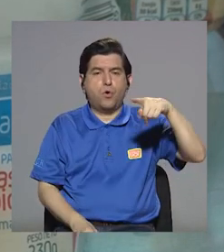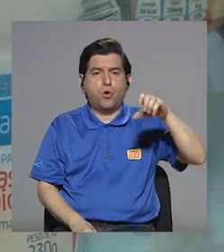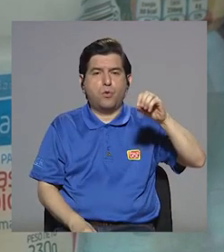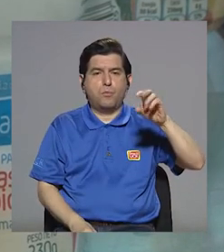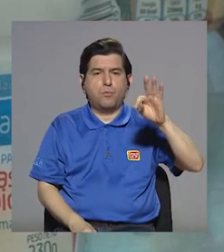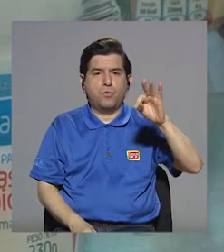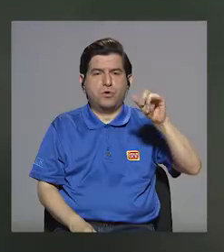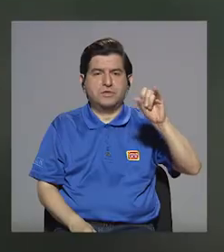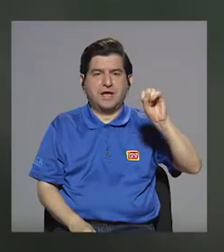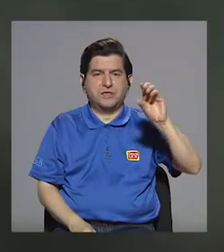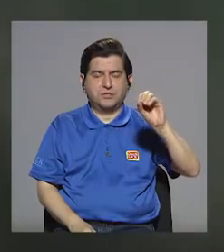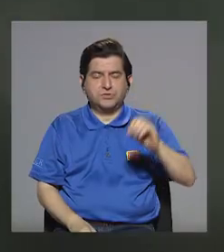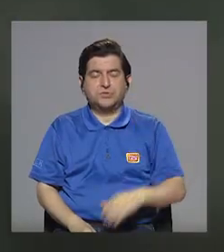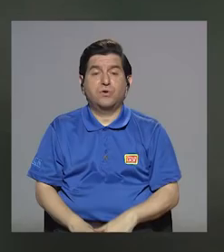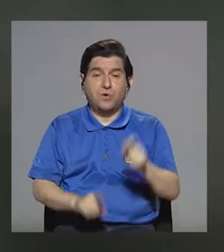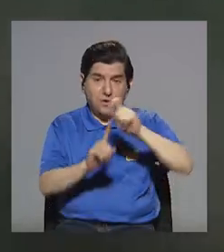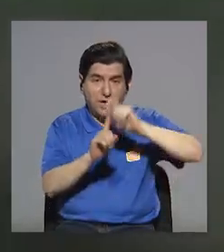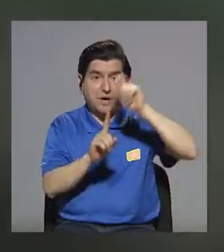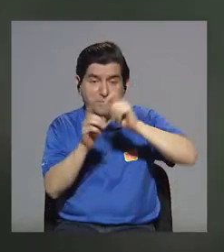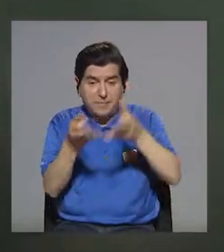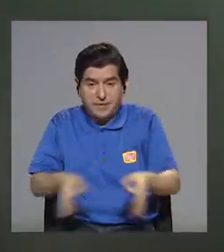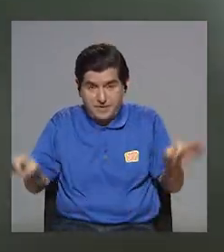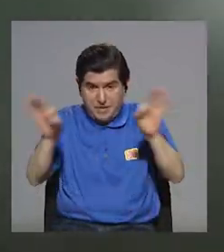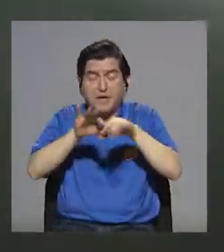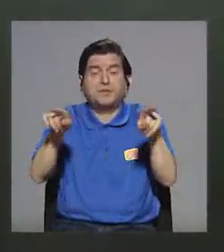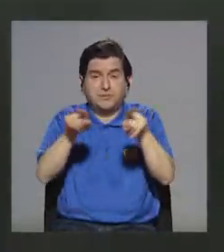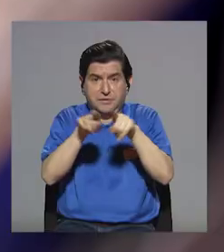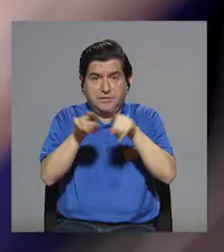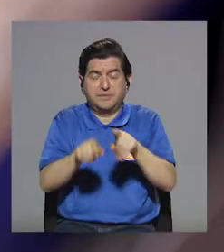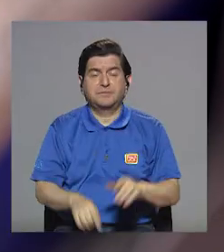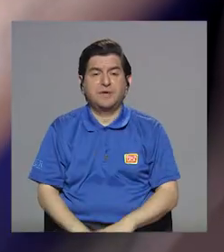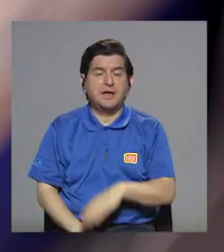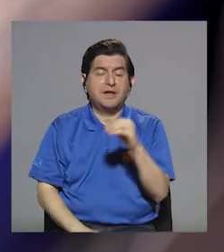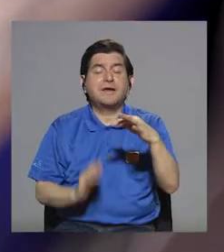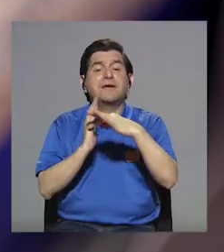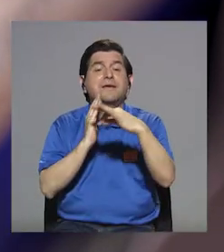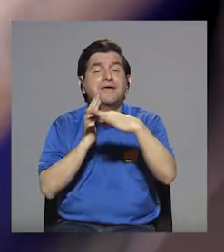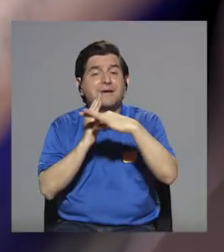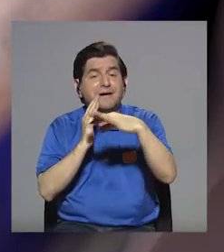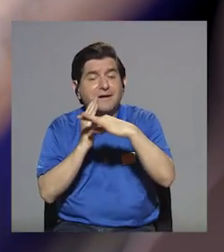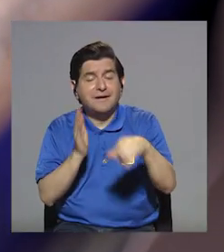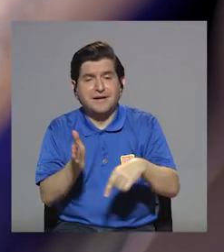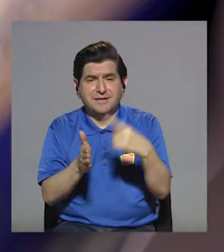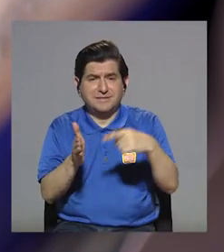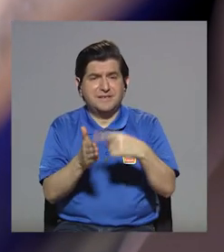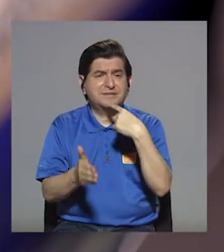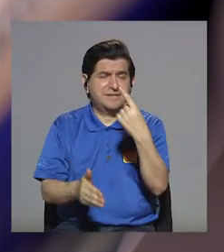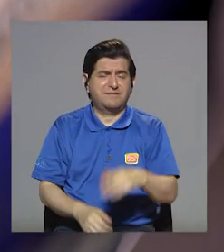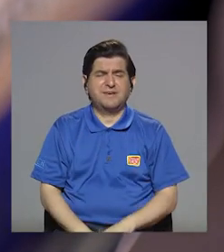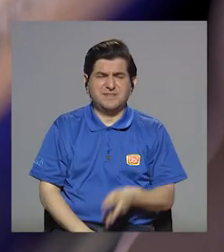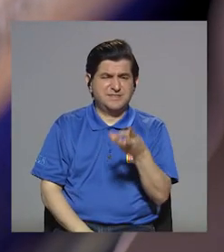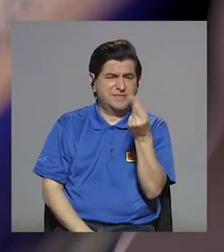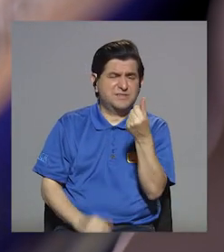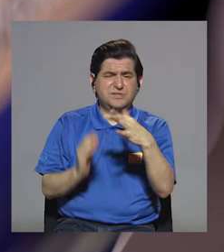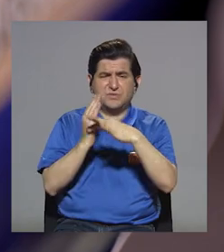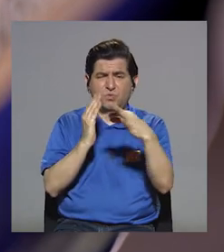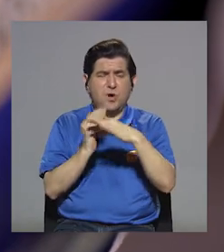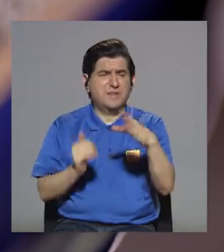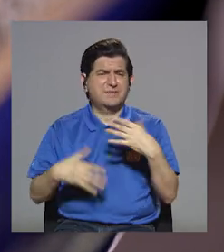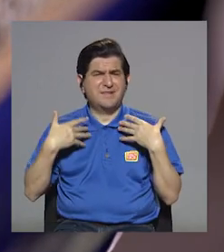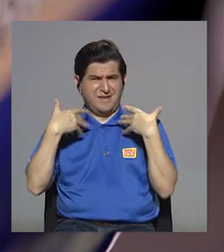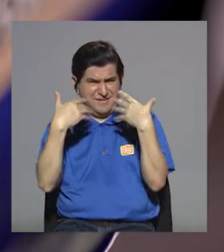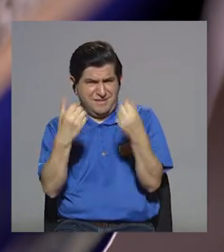también es importante porque es una fuente de potasio. Y las grasas, ¿verdad? Que a veces uno dice, bueno, ¿cuánta grasa y qué tan saludable